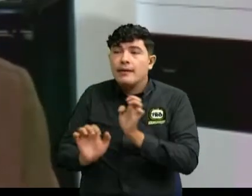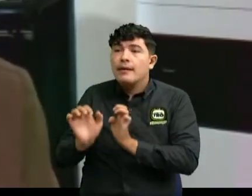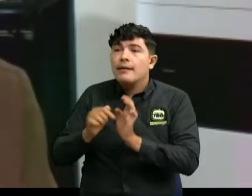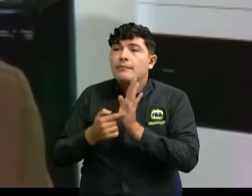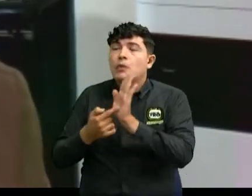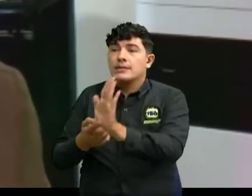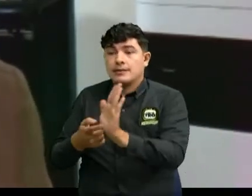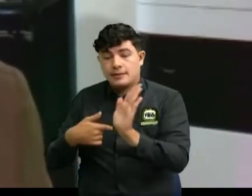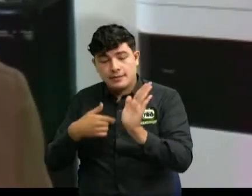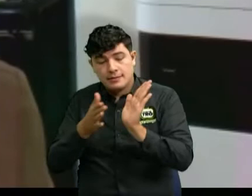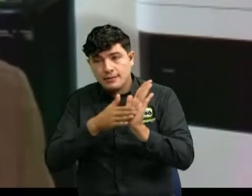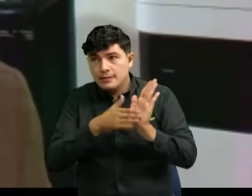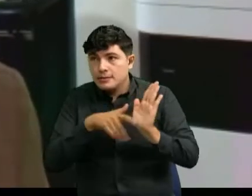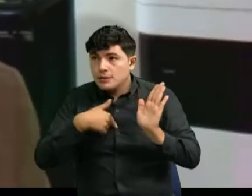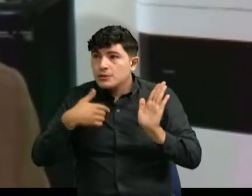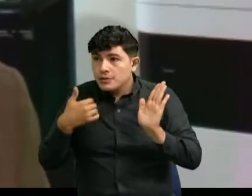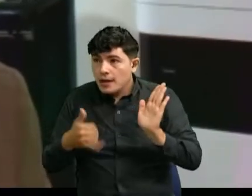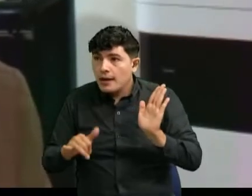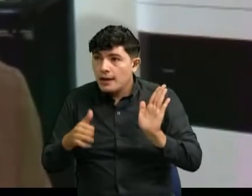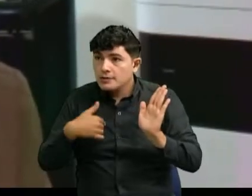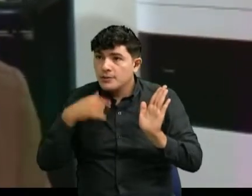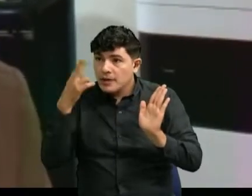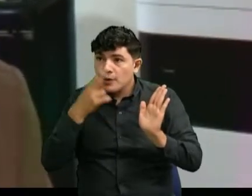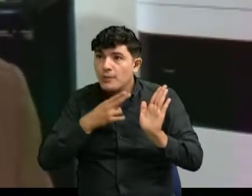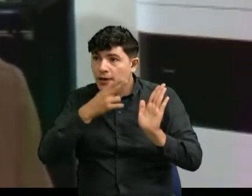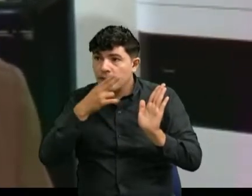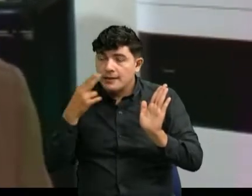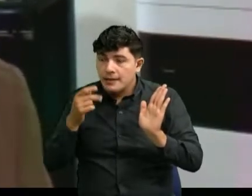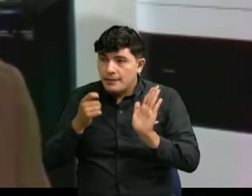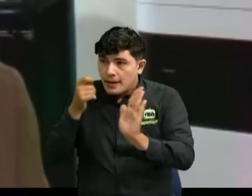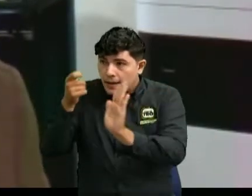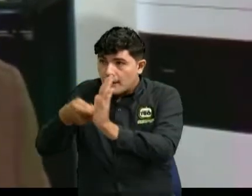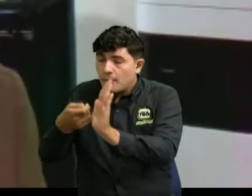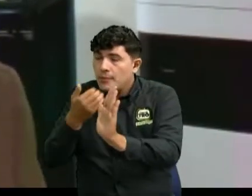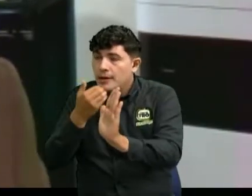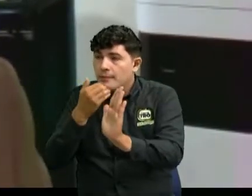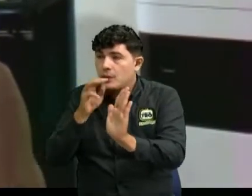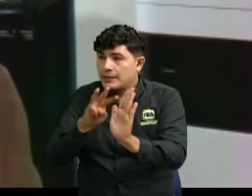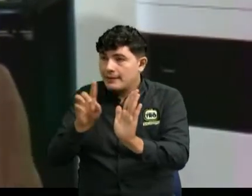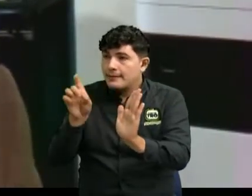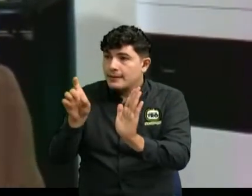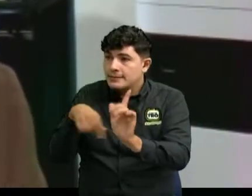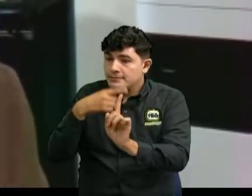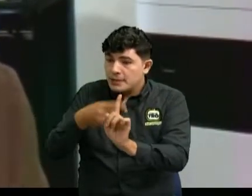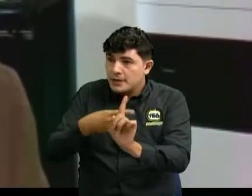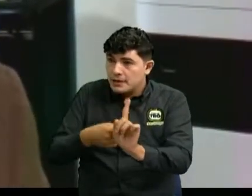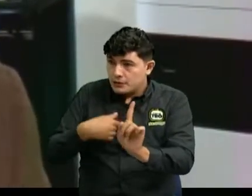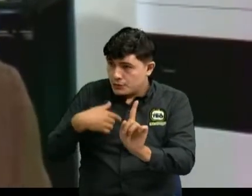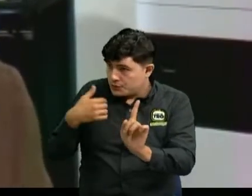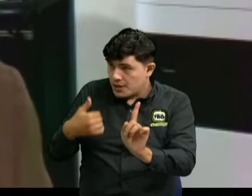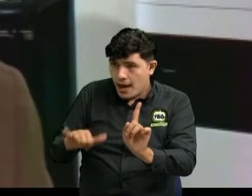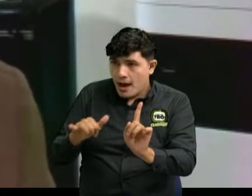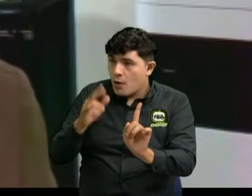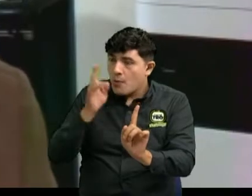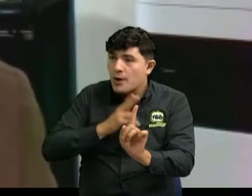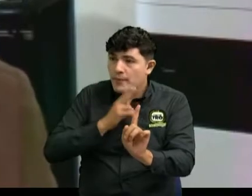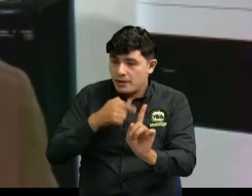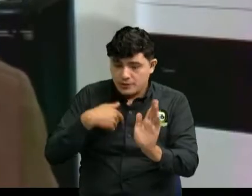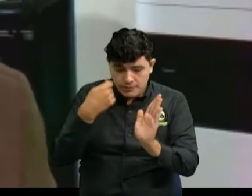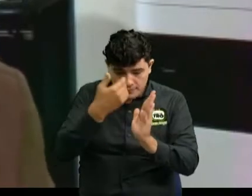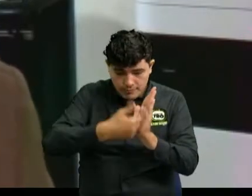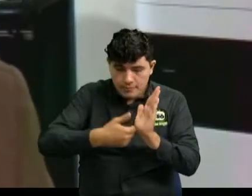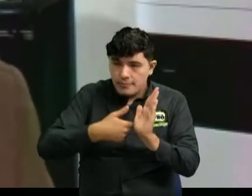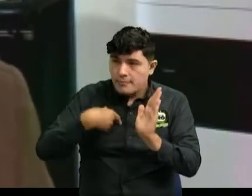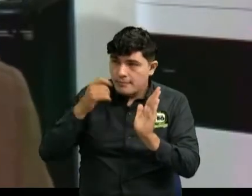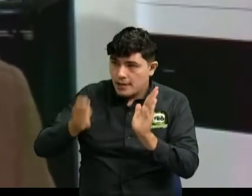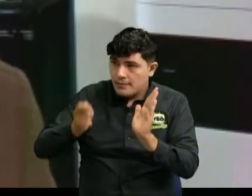financiera. Decirle, mira, yo me comprometí a pagarle un ejemplo, 36 cuotas. Aquí están los recibos del pago de las 36